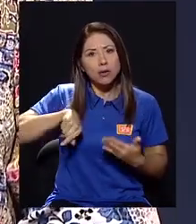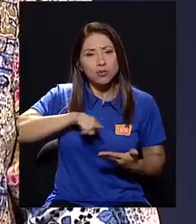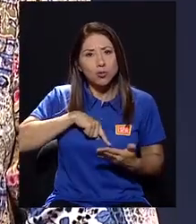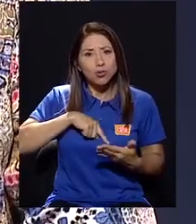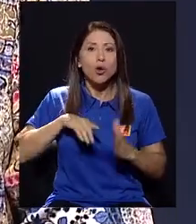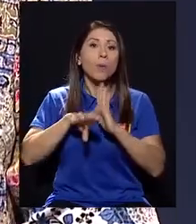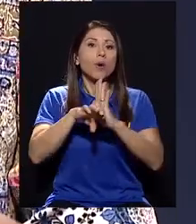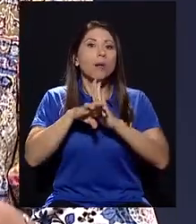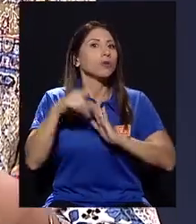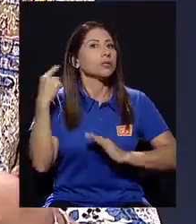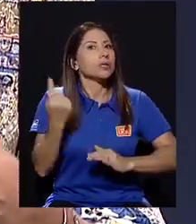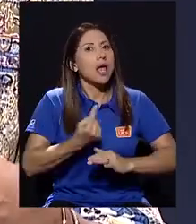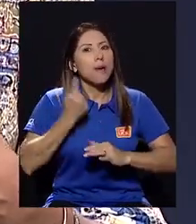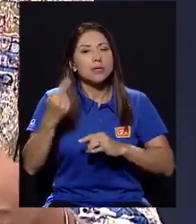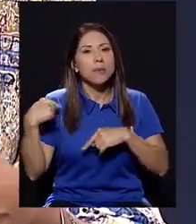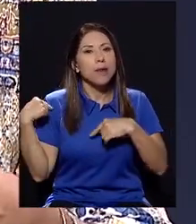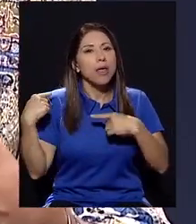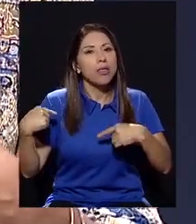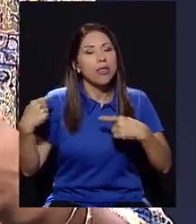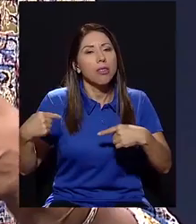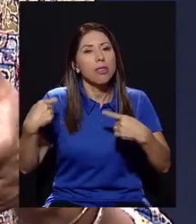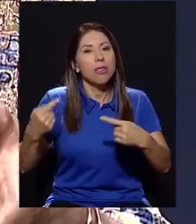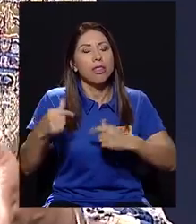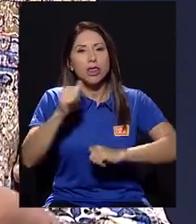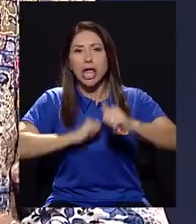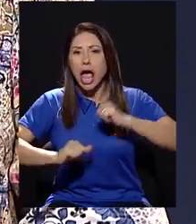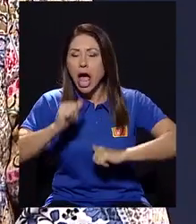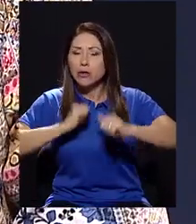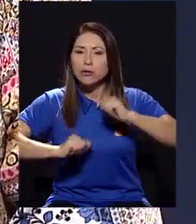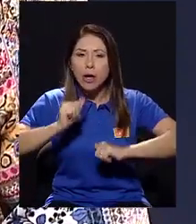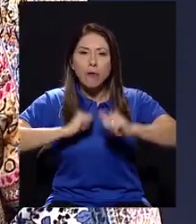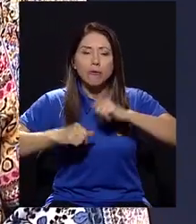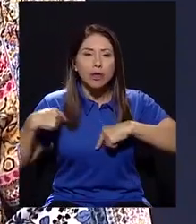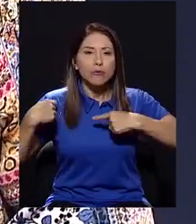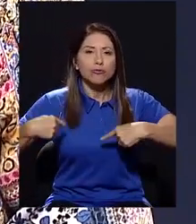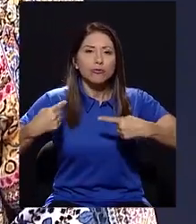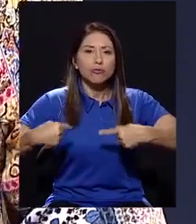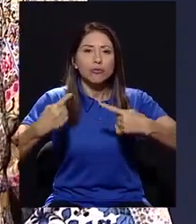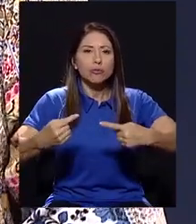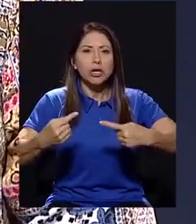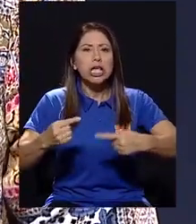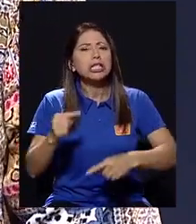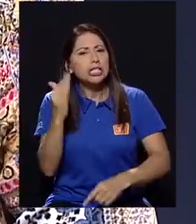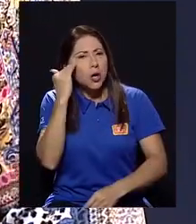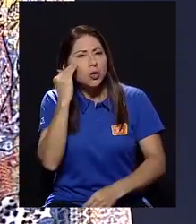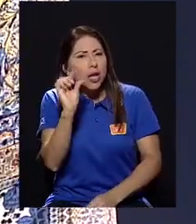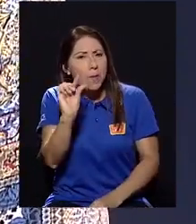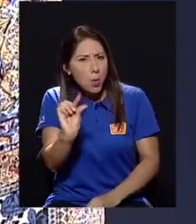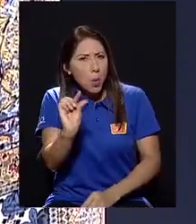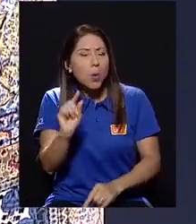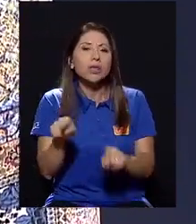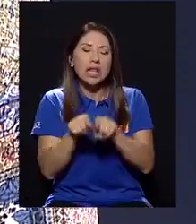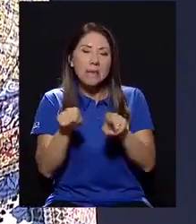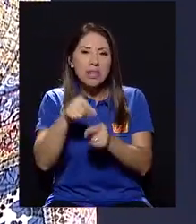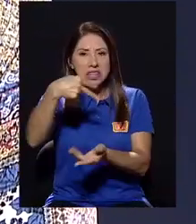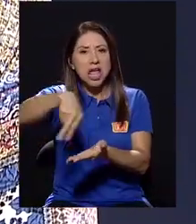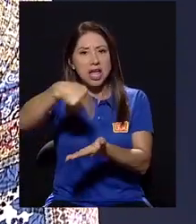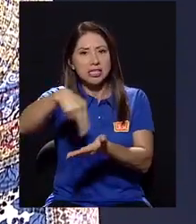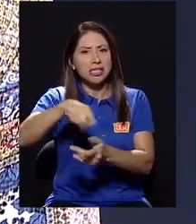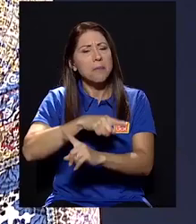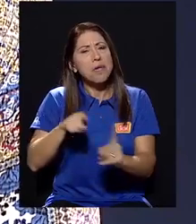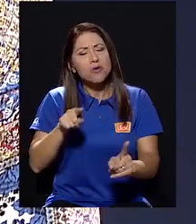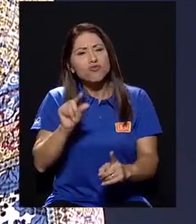el aspecto del teatro siempre había sido muy desarrollado y se conocía muy poco y de la danza también había. Hasta